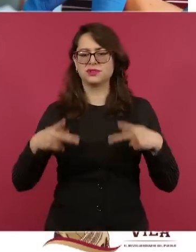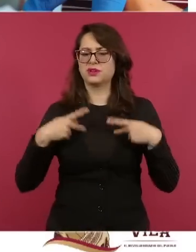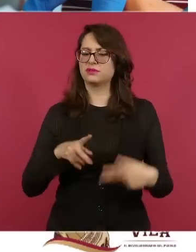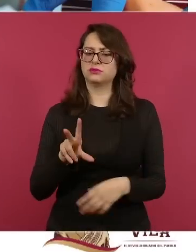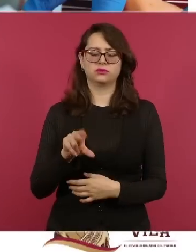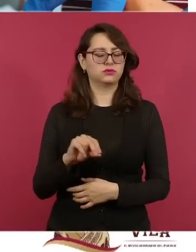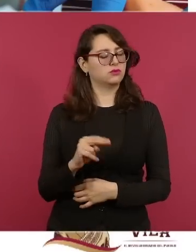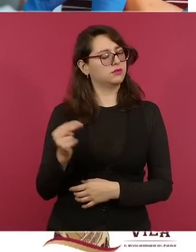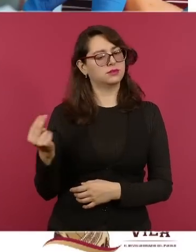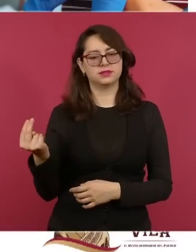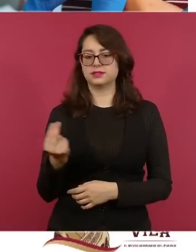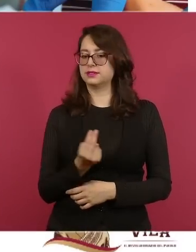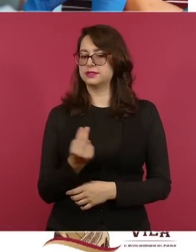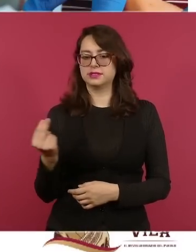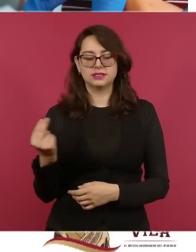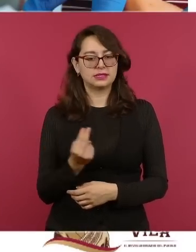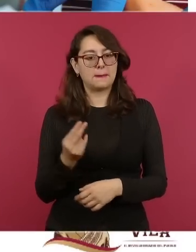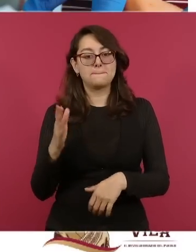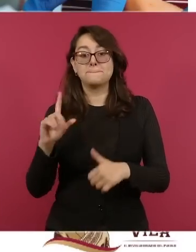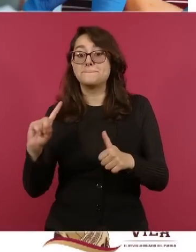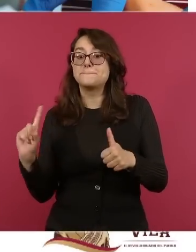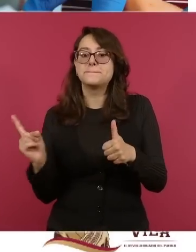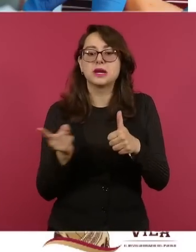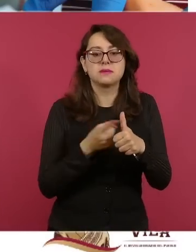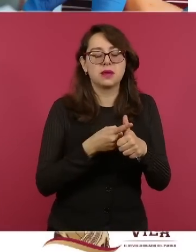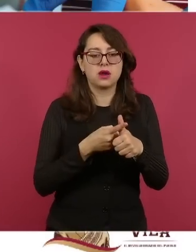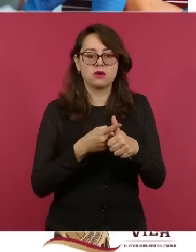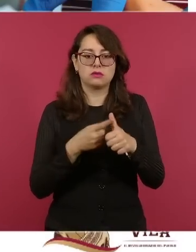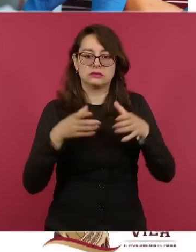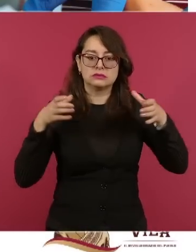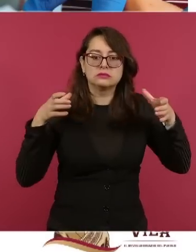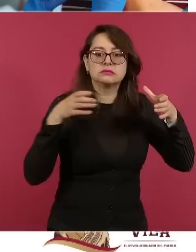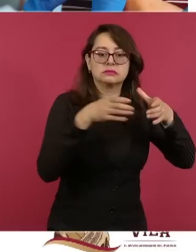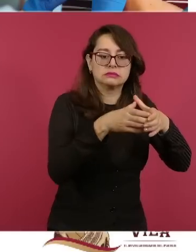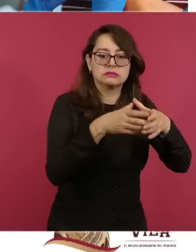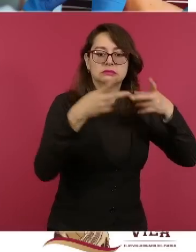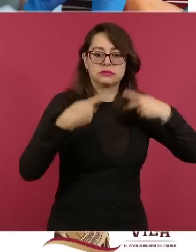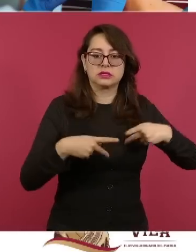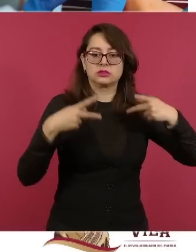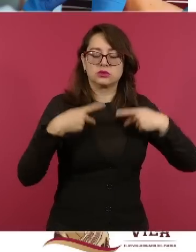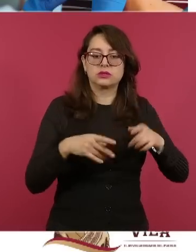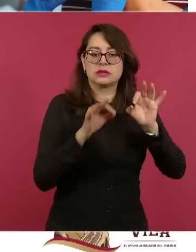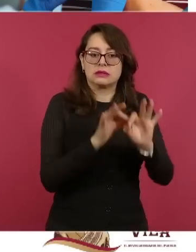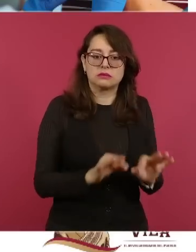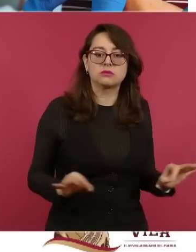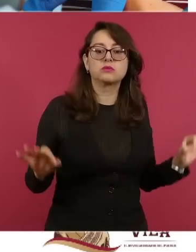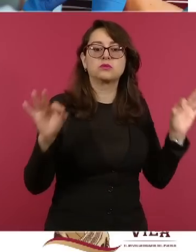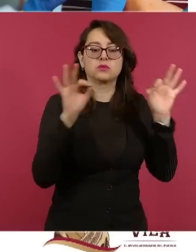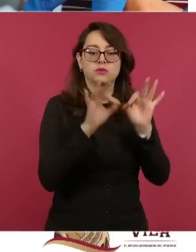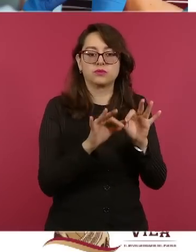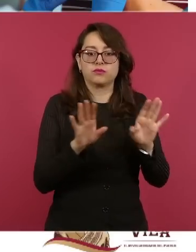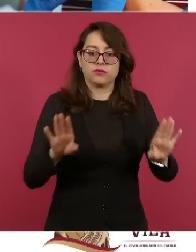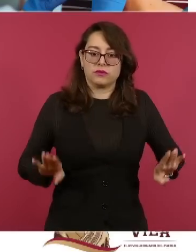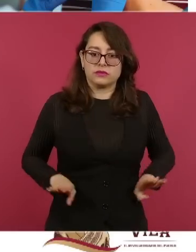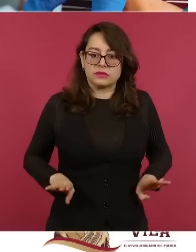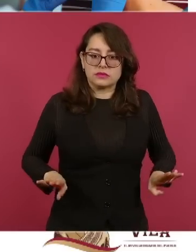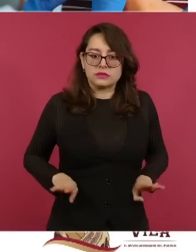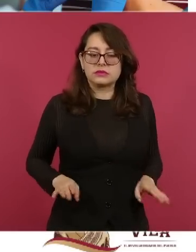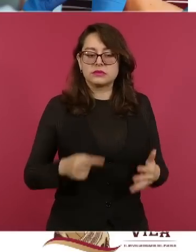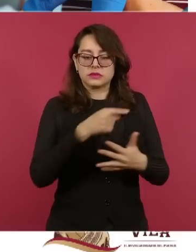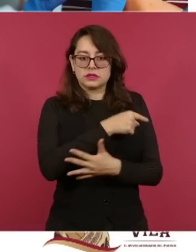personas. Hemos enfocado a los grupos de alto riesgo, recordar que hay un grupo de personas que por sus características